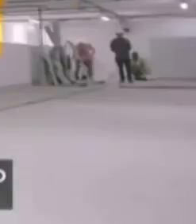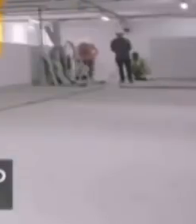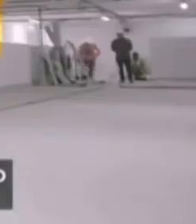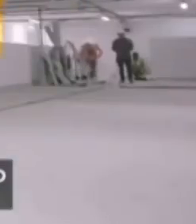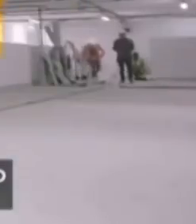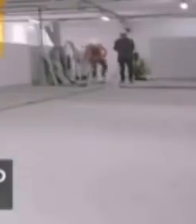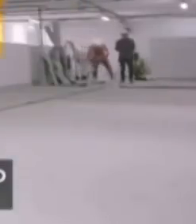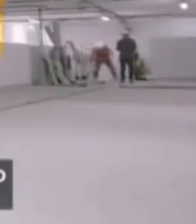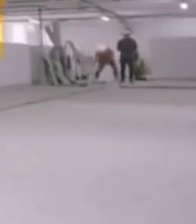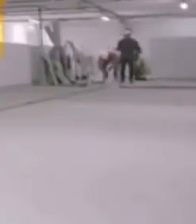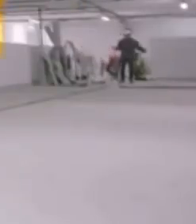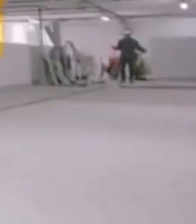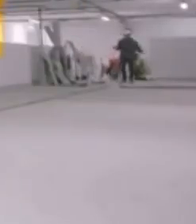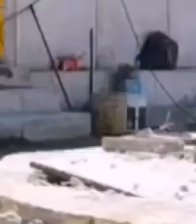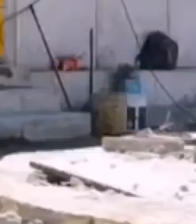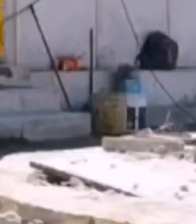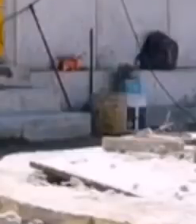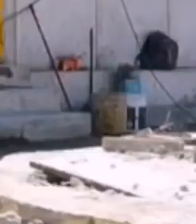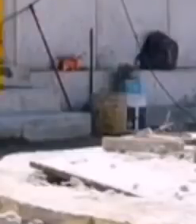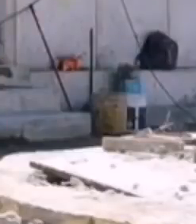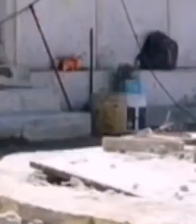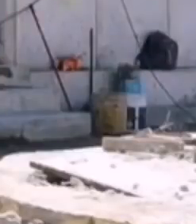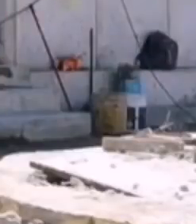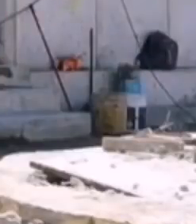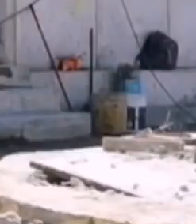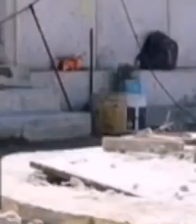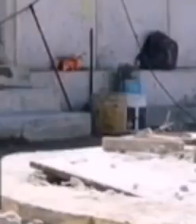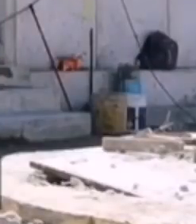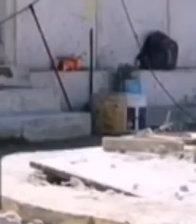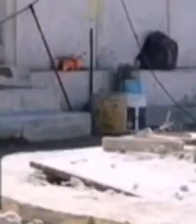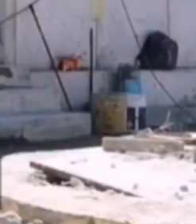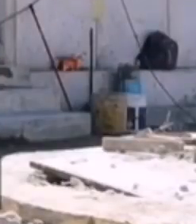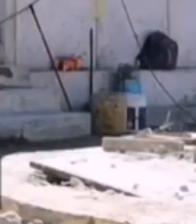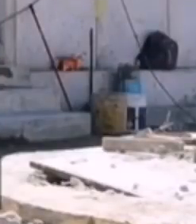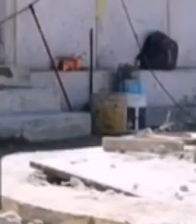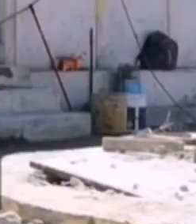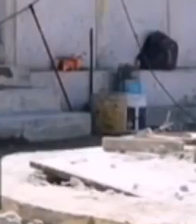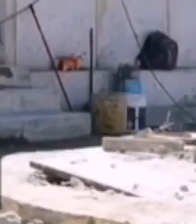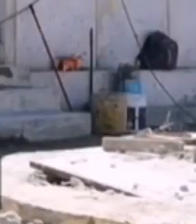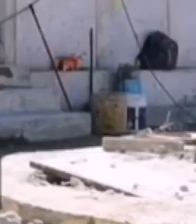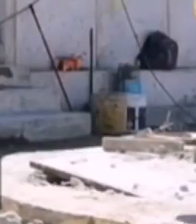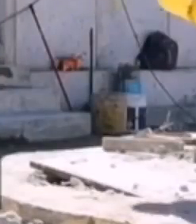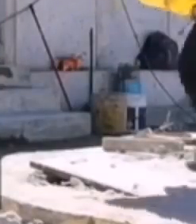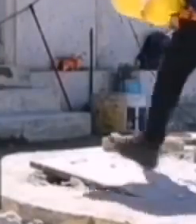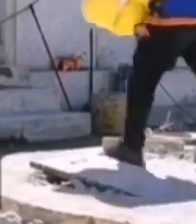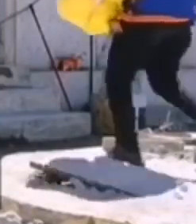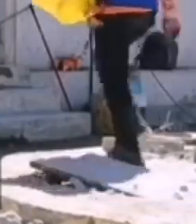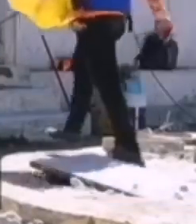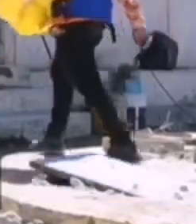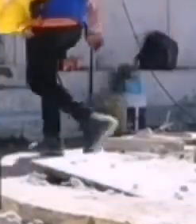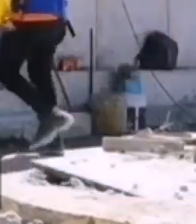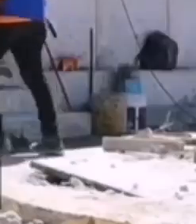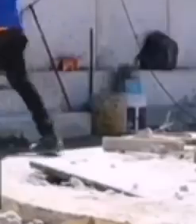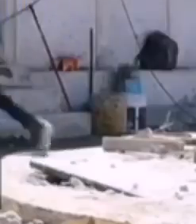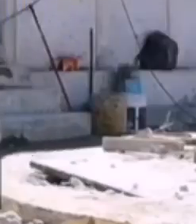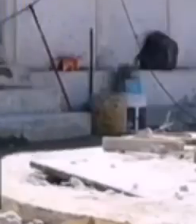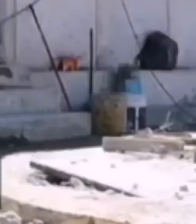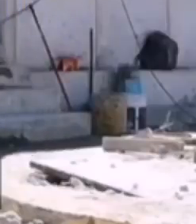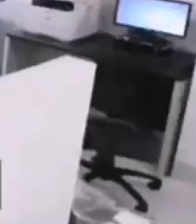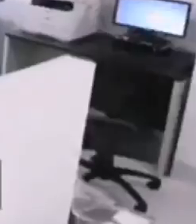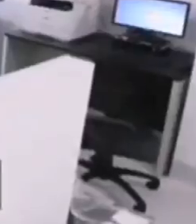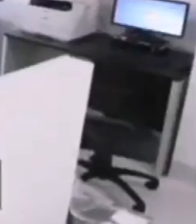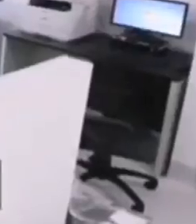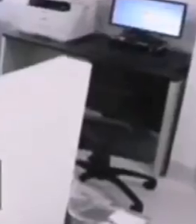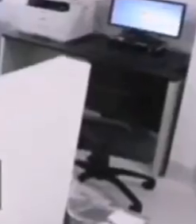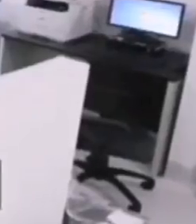años desde su planeación hasta su puesta en marcha. Sin embargo, la inversión total fue de 153 millones de